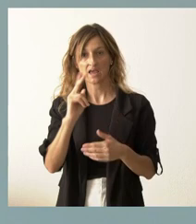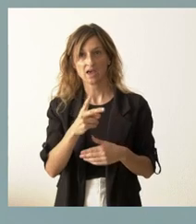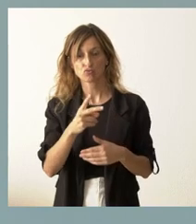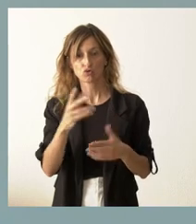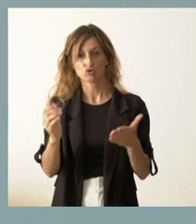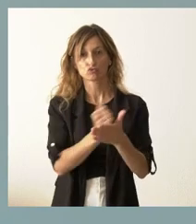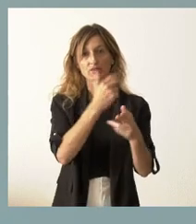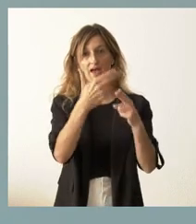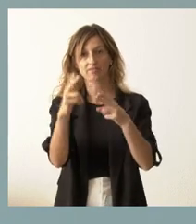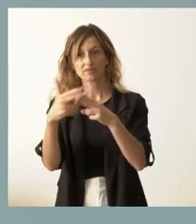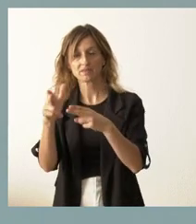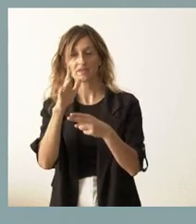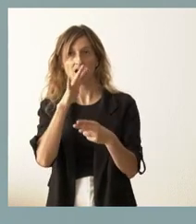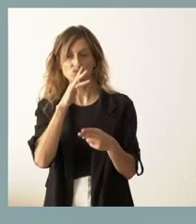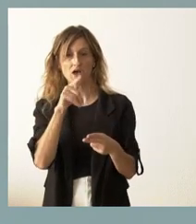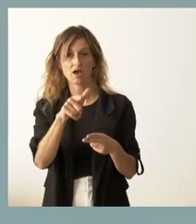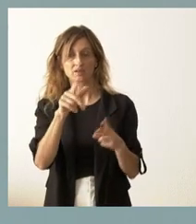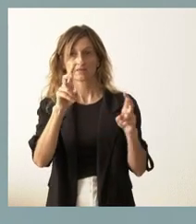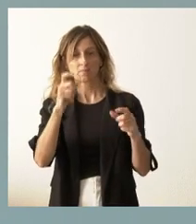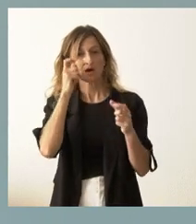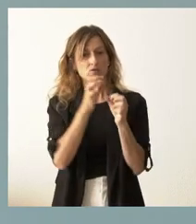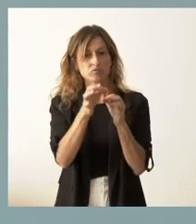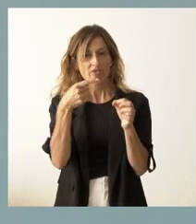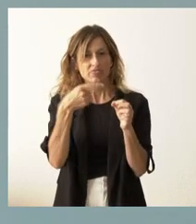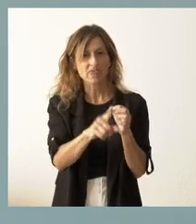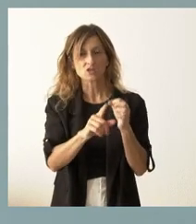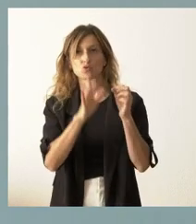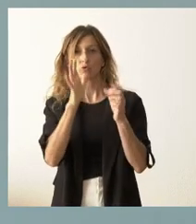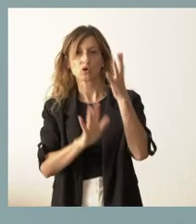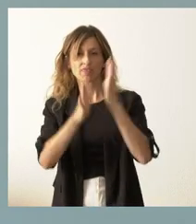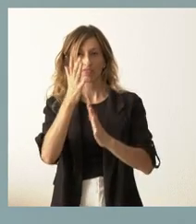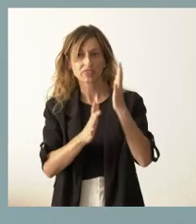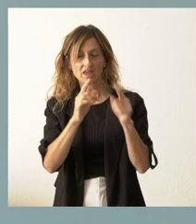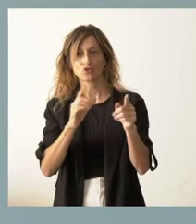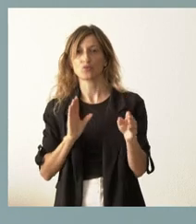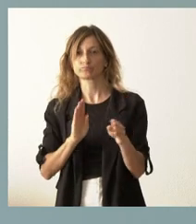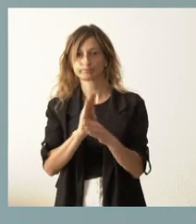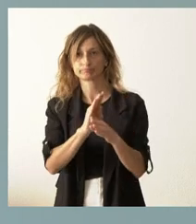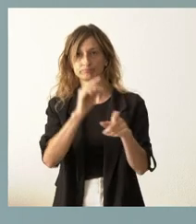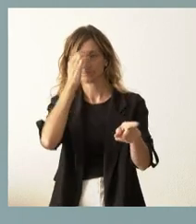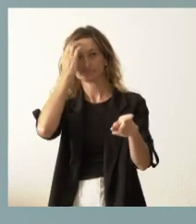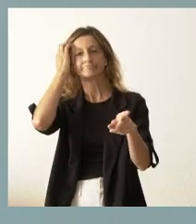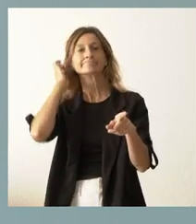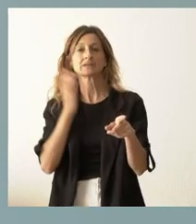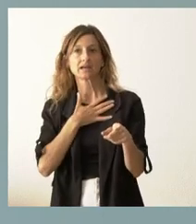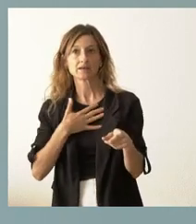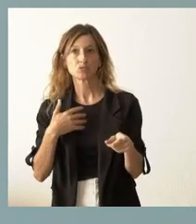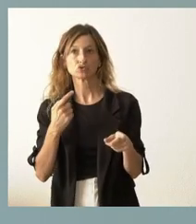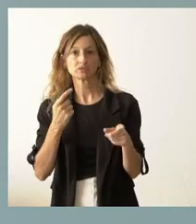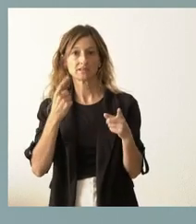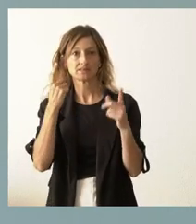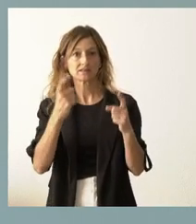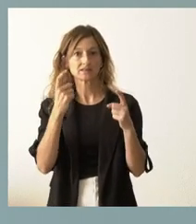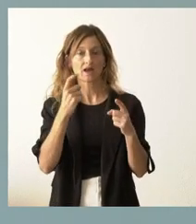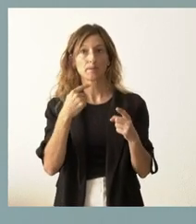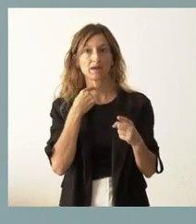actividades que, estando ubicadas en los municipios más dañados por los incendios de mayor impacto, pues estén en una pérdida de actividad